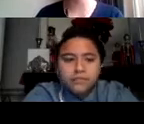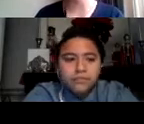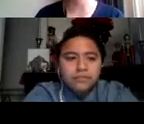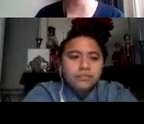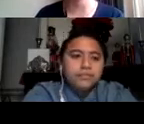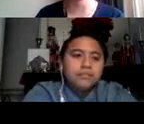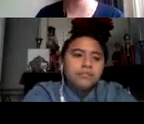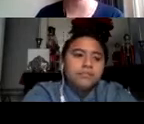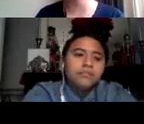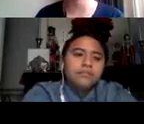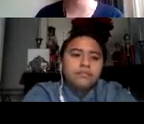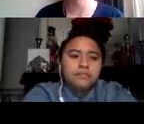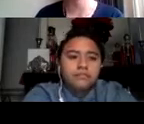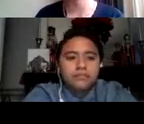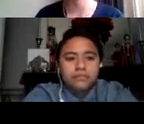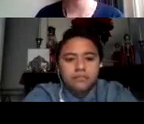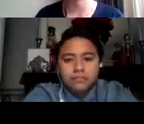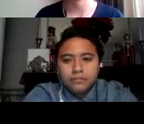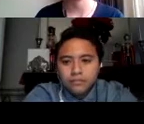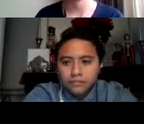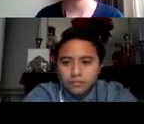cursando, para qué están estudiando turismo.